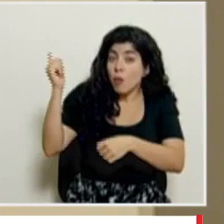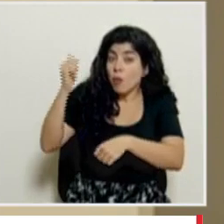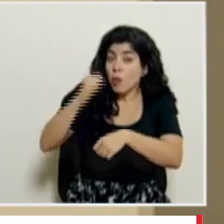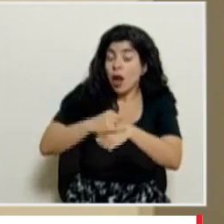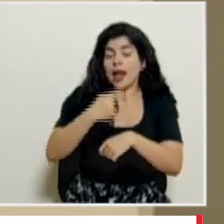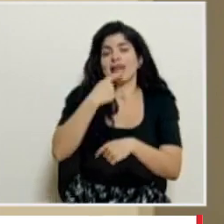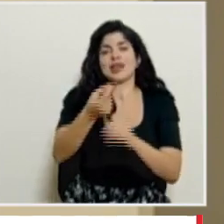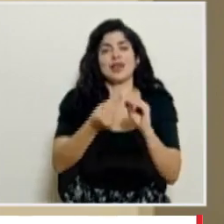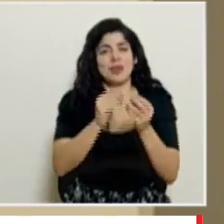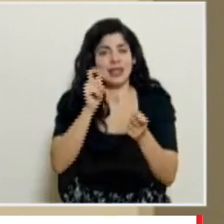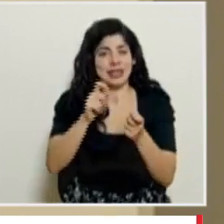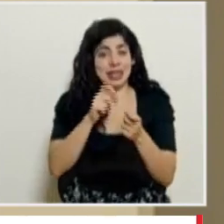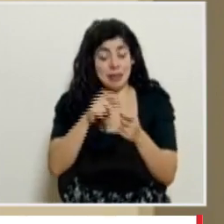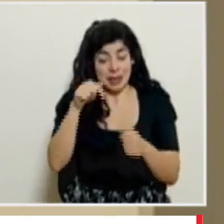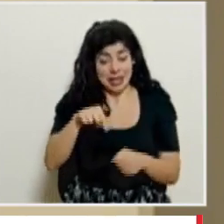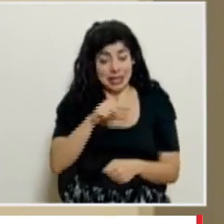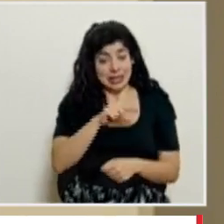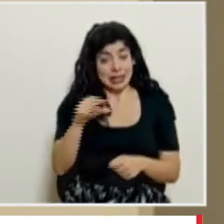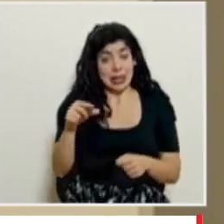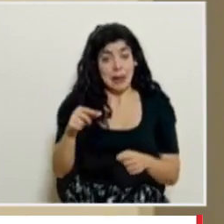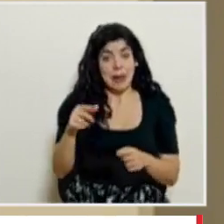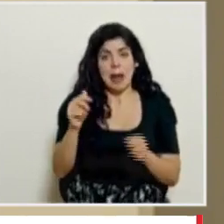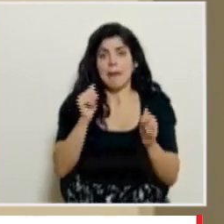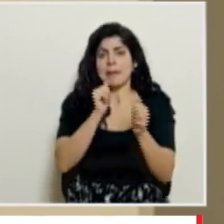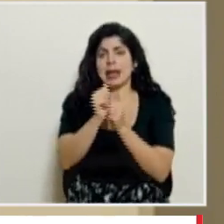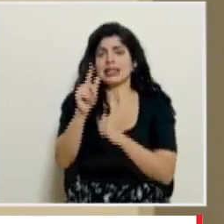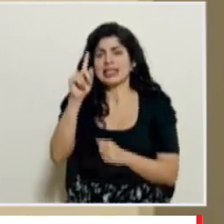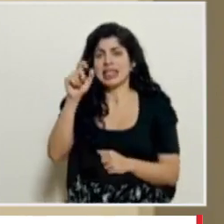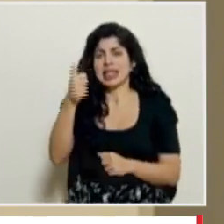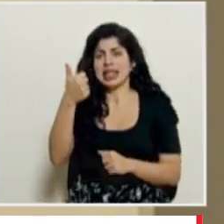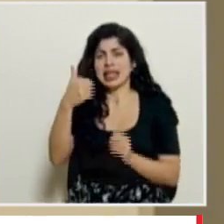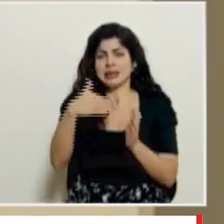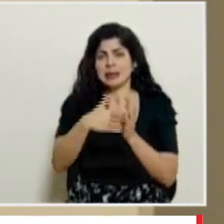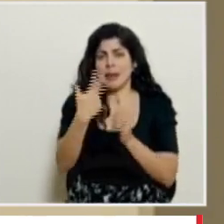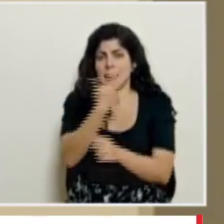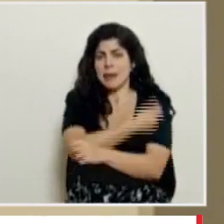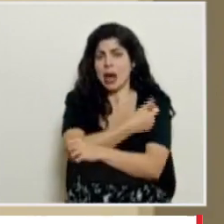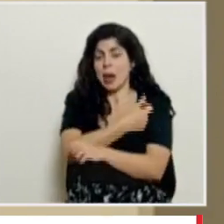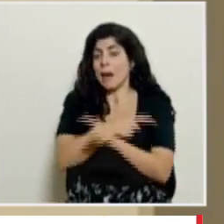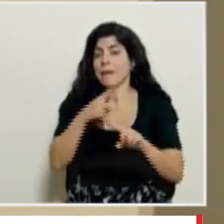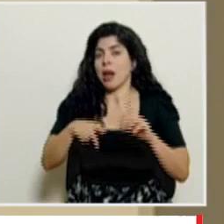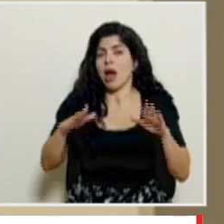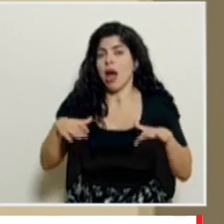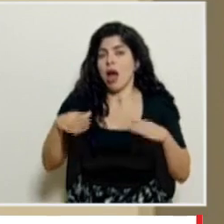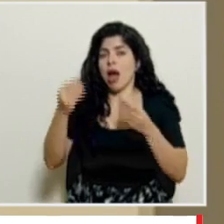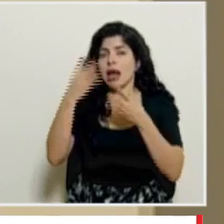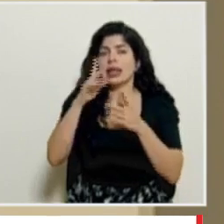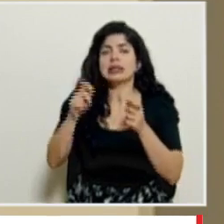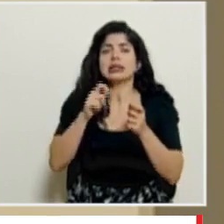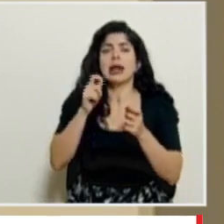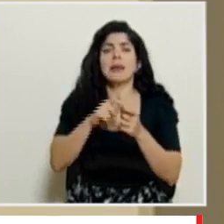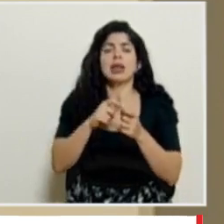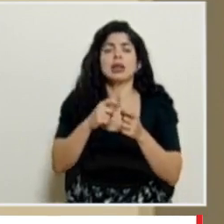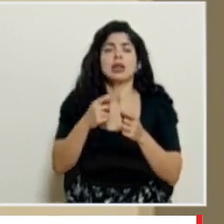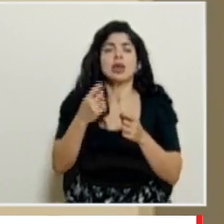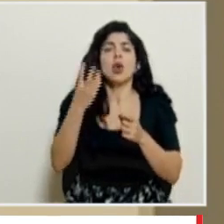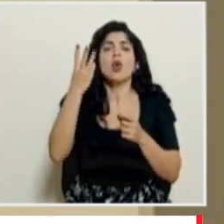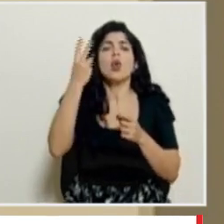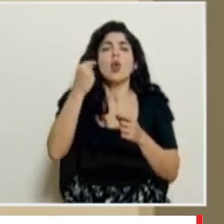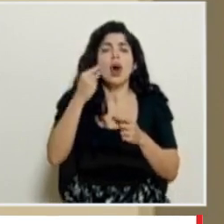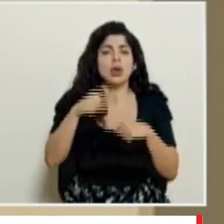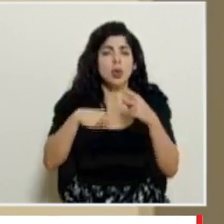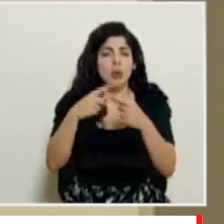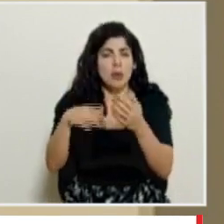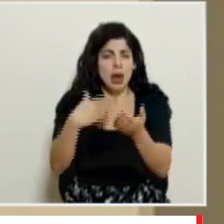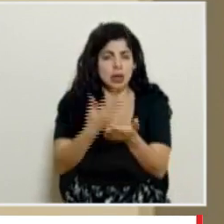la proyección que tenemos para esta semana supera las 110 mil vacunas no tenemos todavía el dato exacto de cuánto se va a embarcar